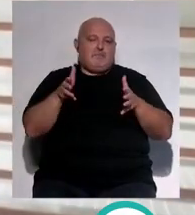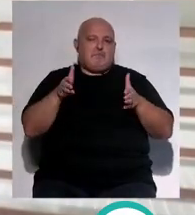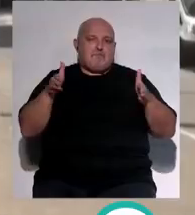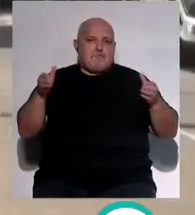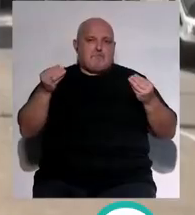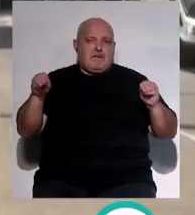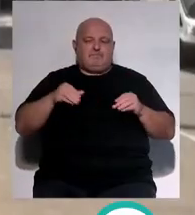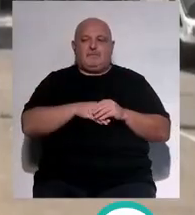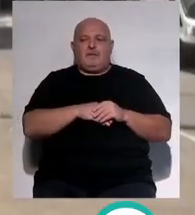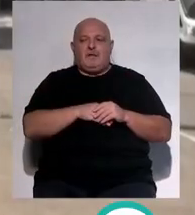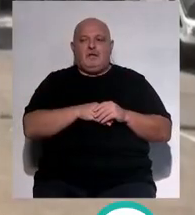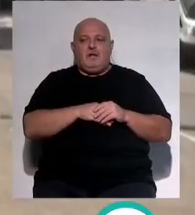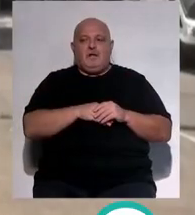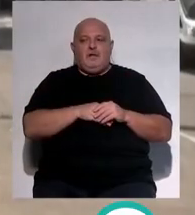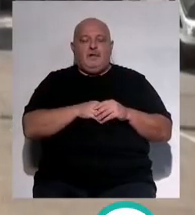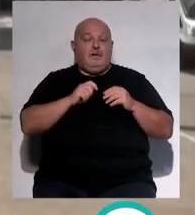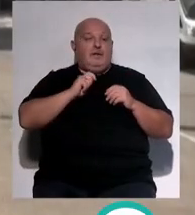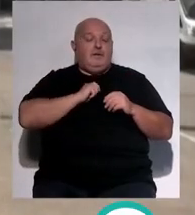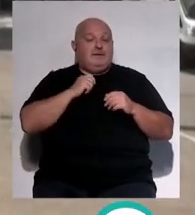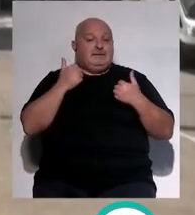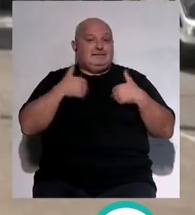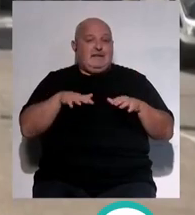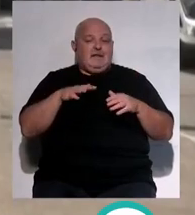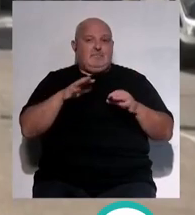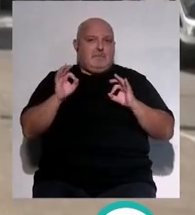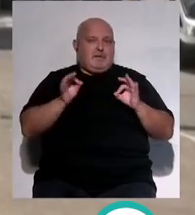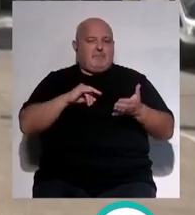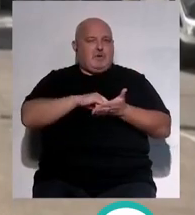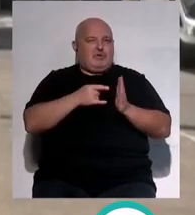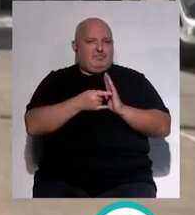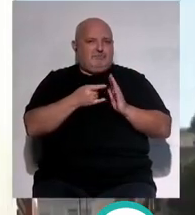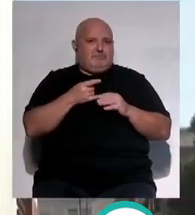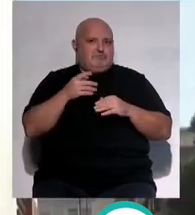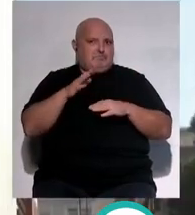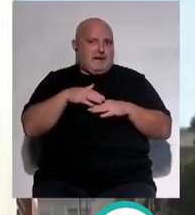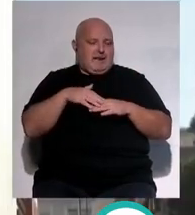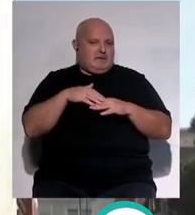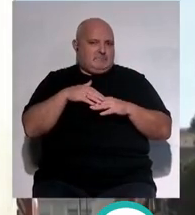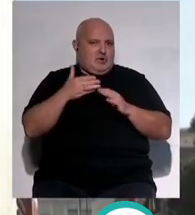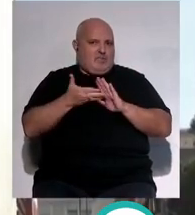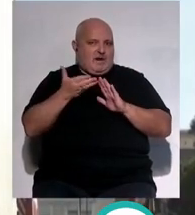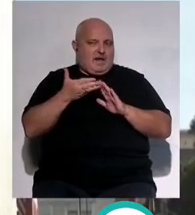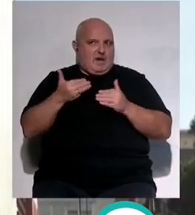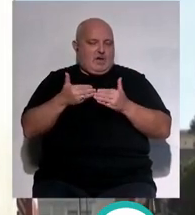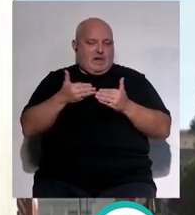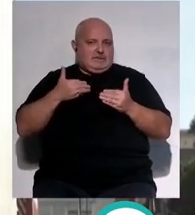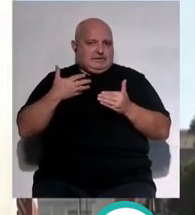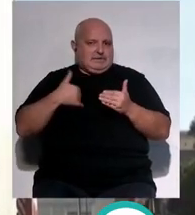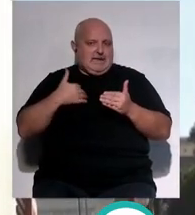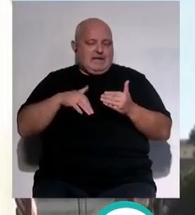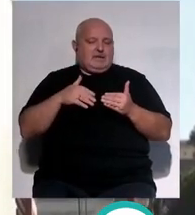esto nos permite que ya estemos dibujando para comenzar las obras cuanto antes